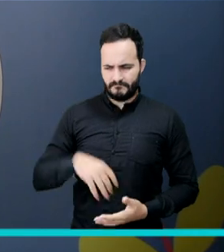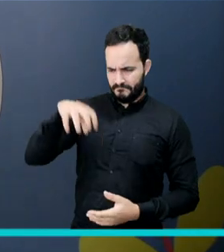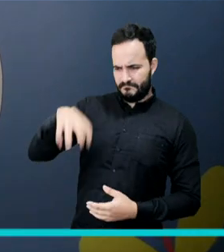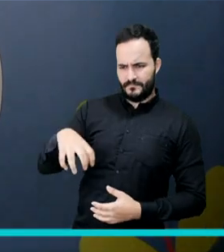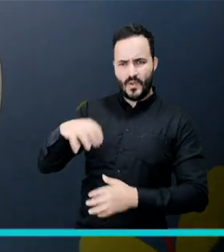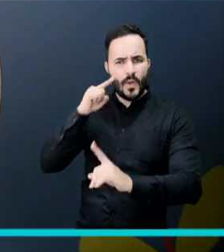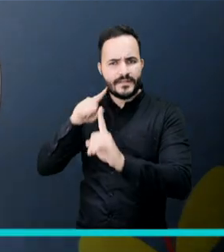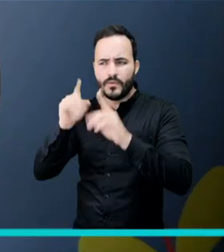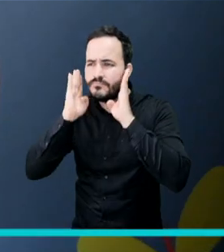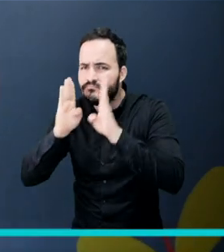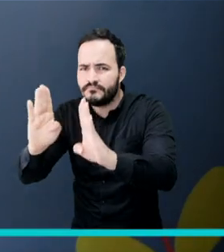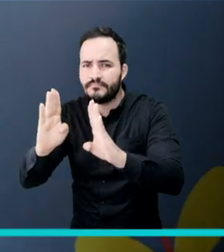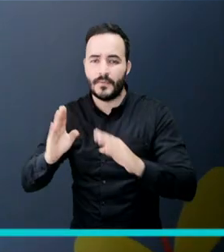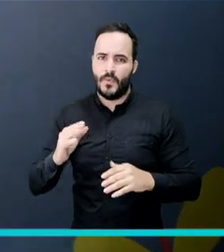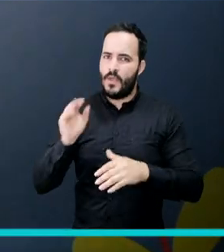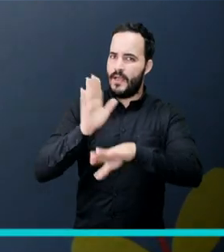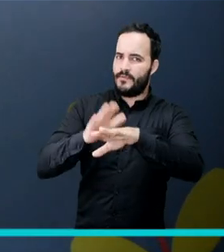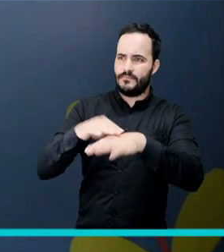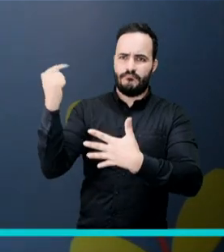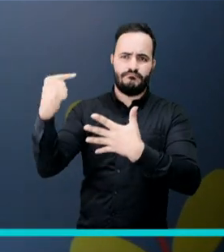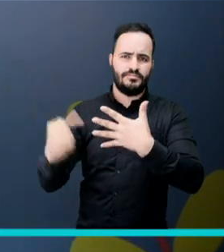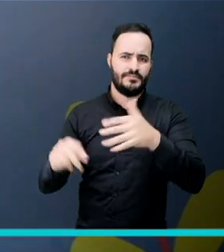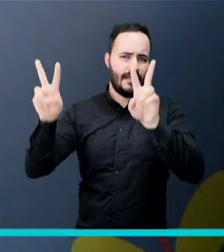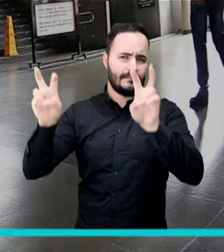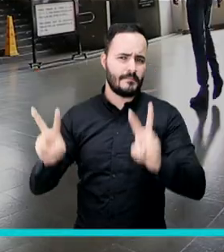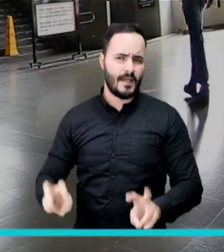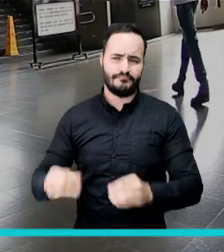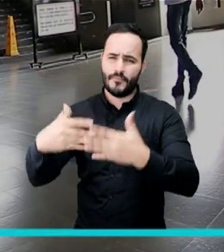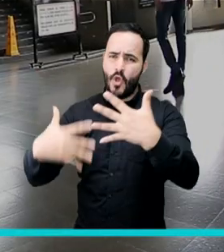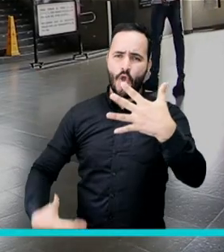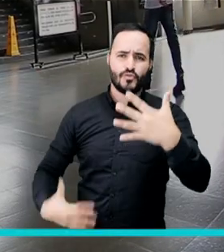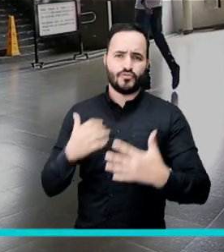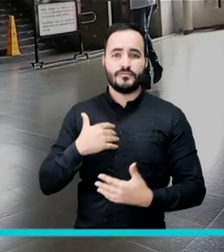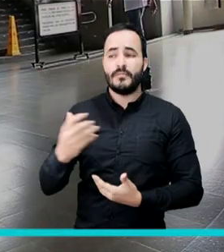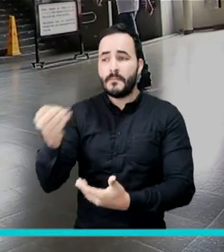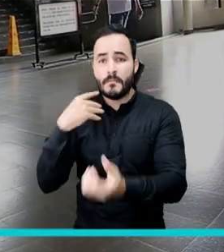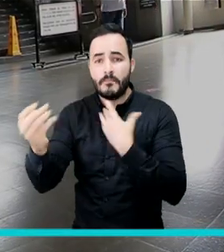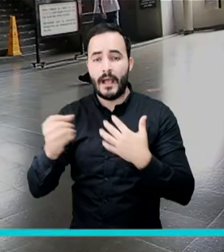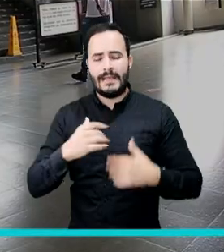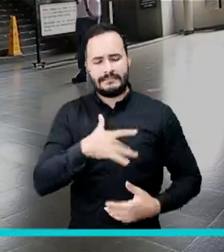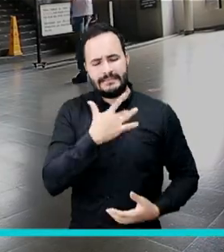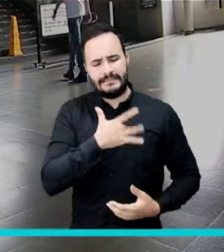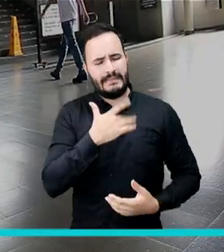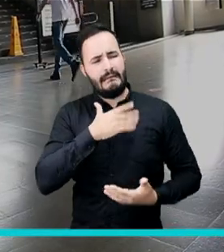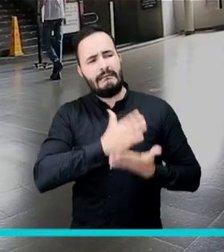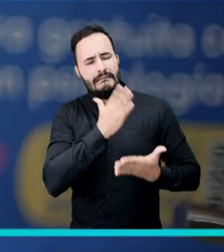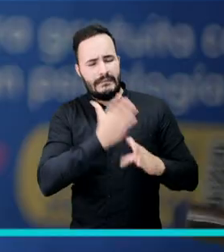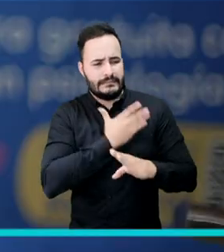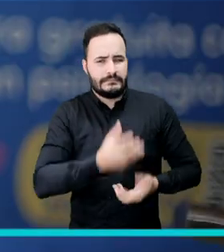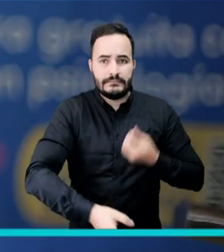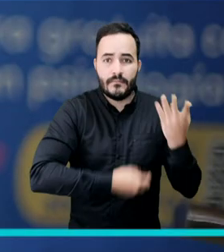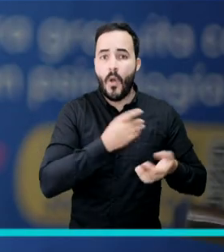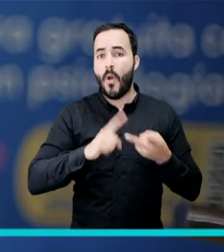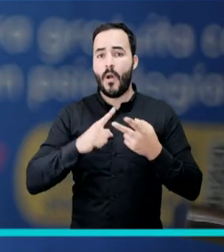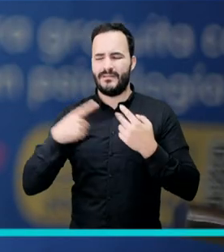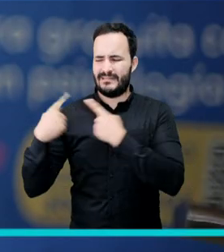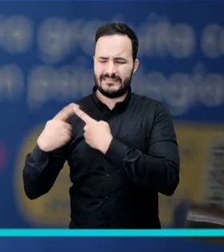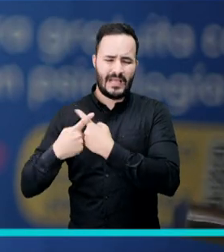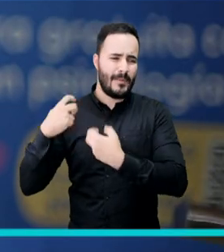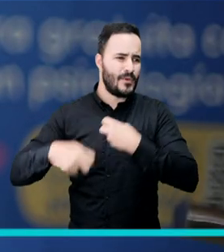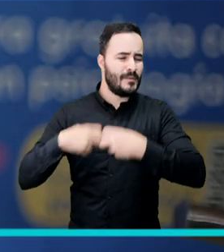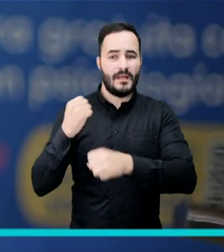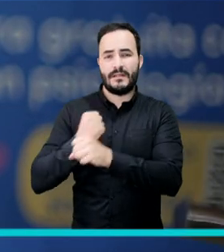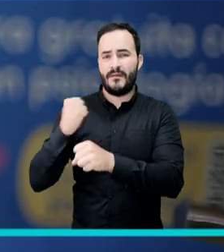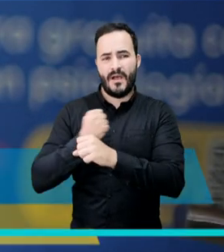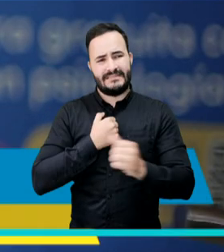En un escuchadero uno se encuentra de todo, particularmente temas de problemas emocionales, conflictos